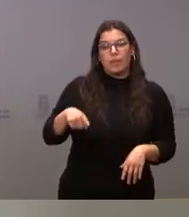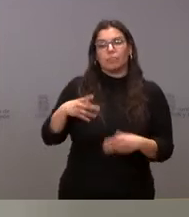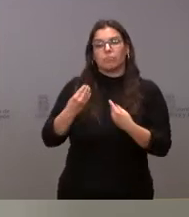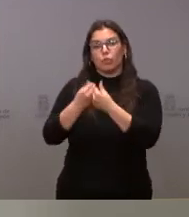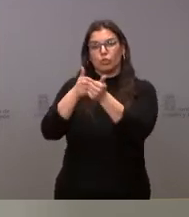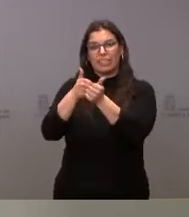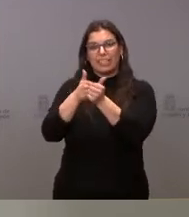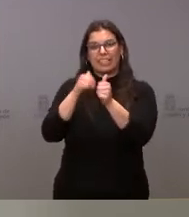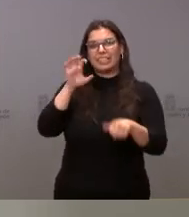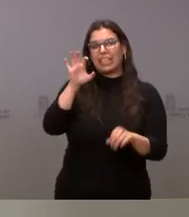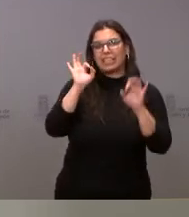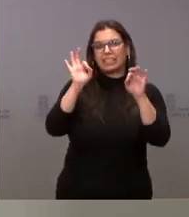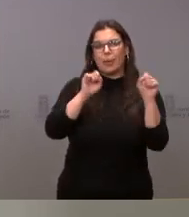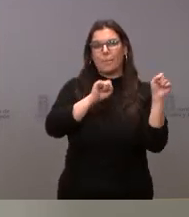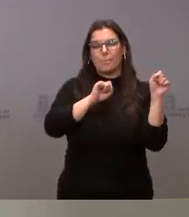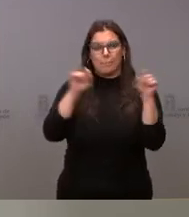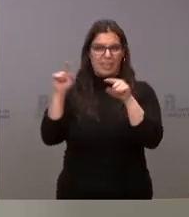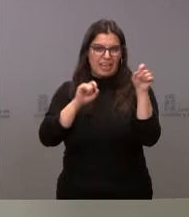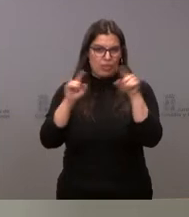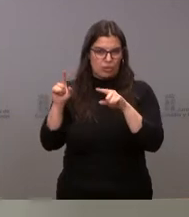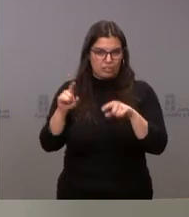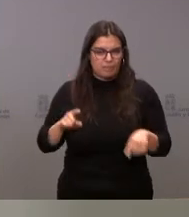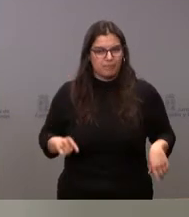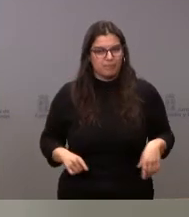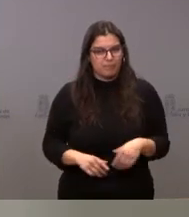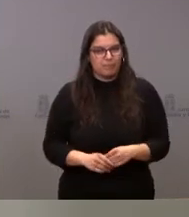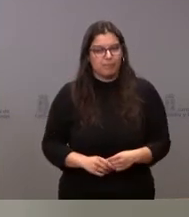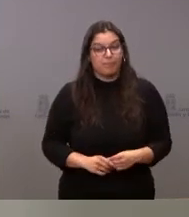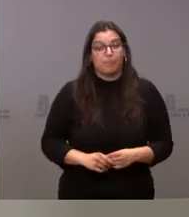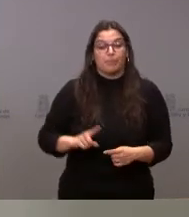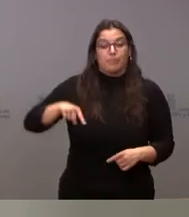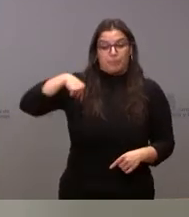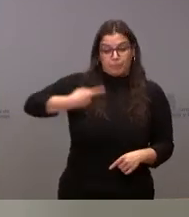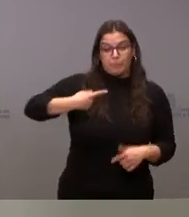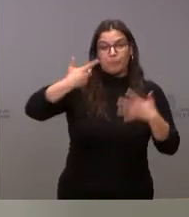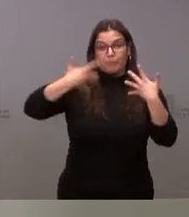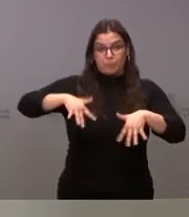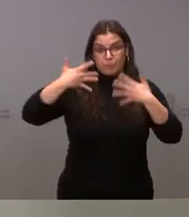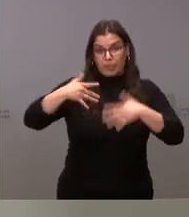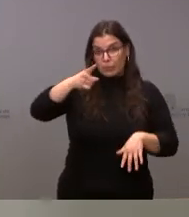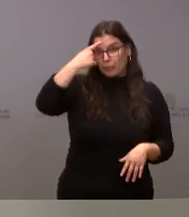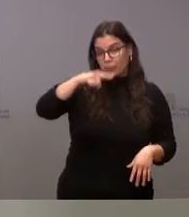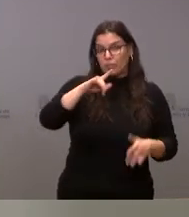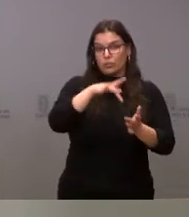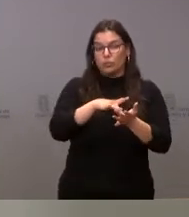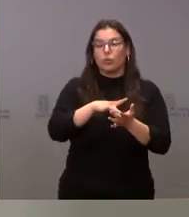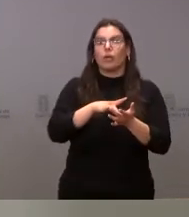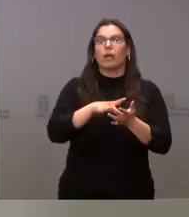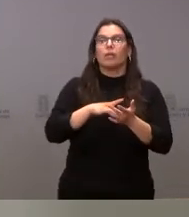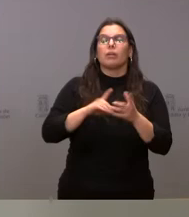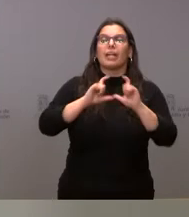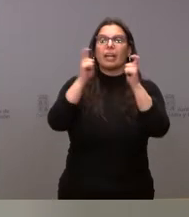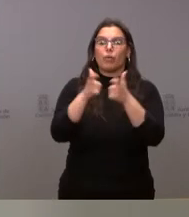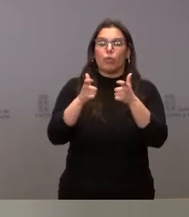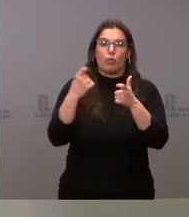de Estado de Migraciones. El miércoles saben ustedes que ya hubo una reunión de la Comisión Interconsejerías, de la cual